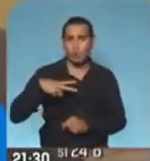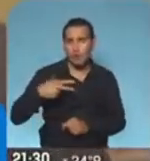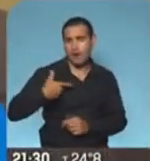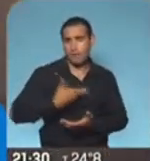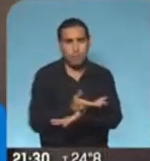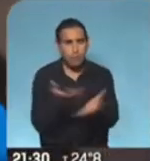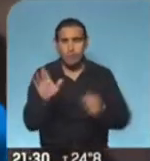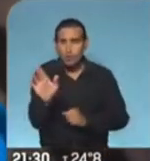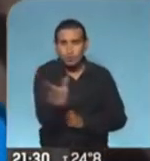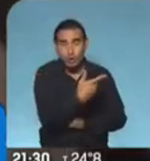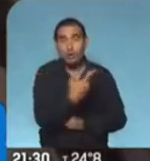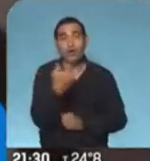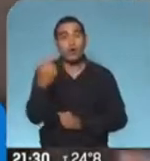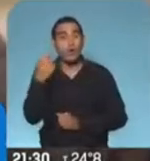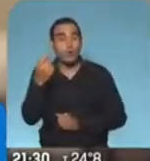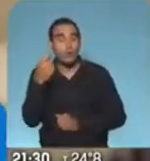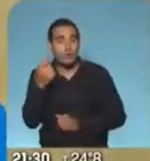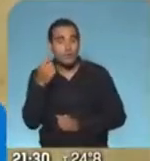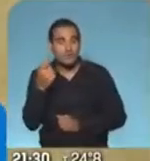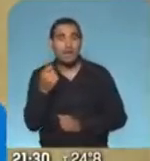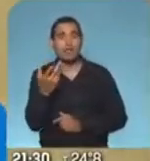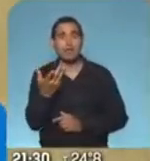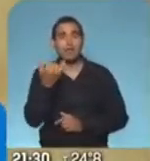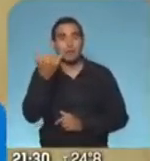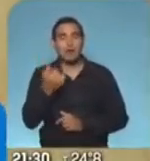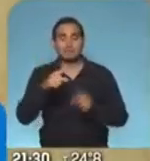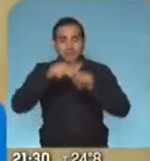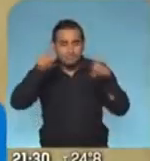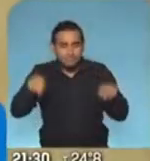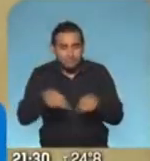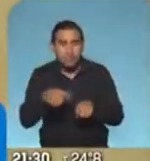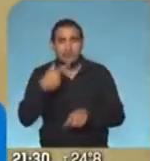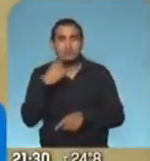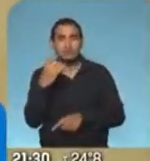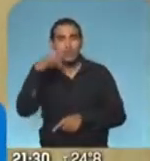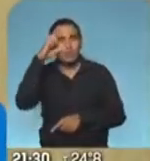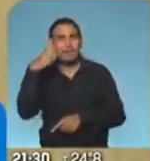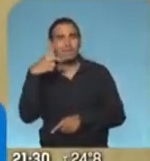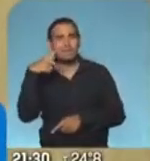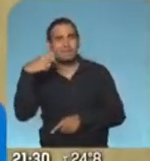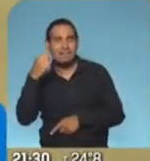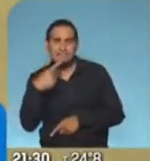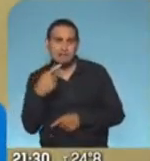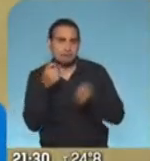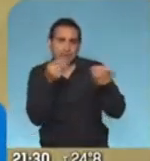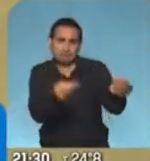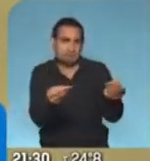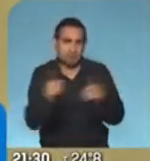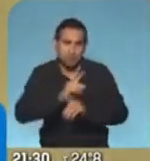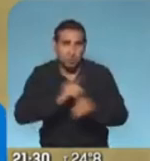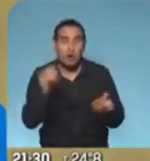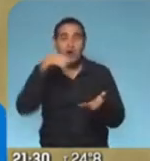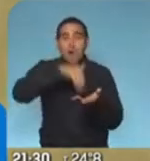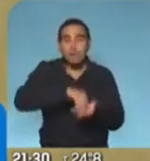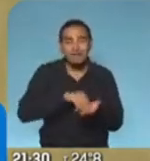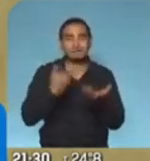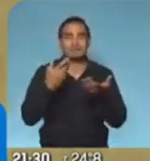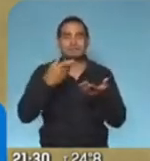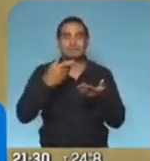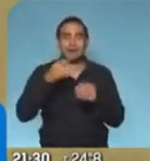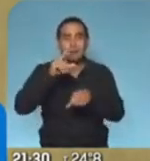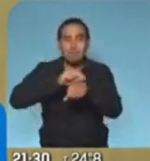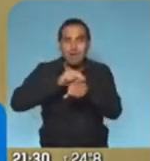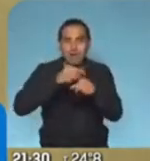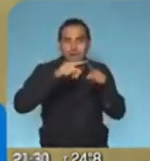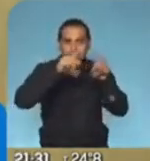debían los jubilados presentar su supervivencia, no la tienen que hacer. Y las recetas electrónicas de